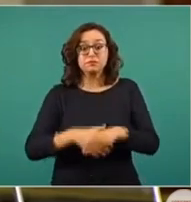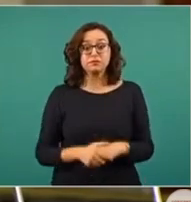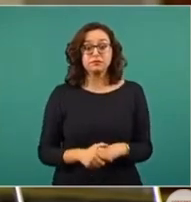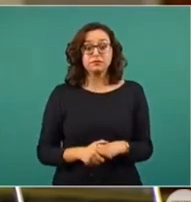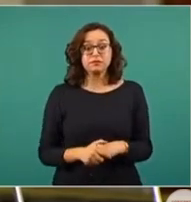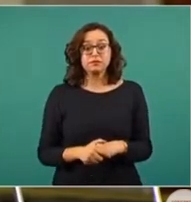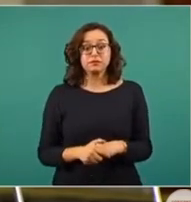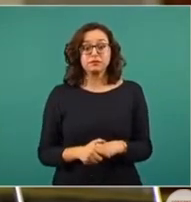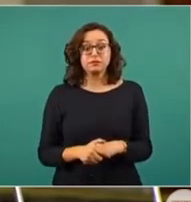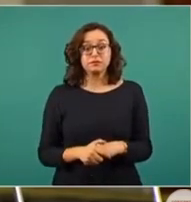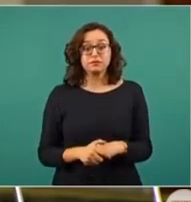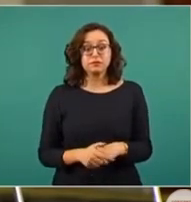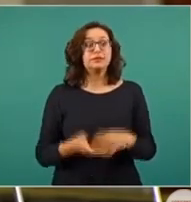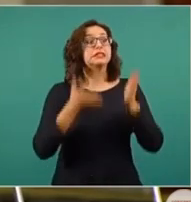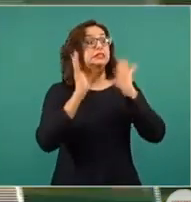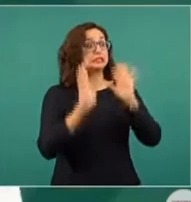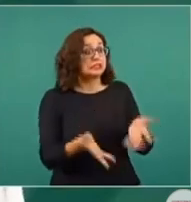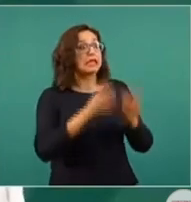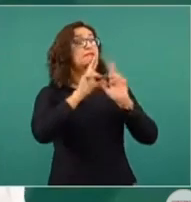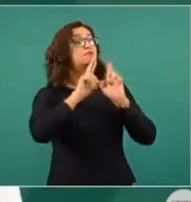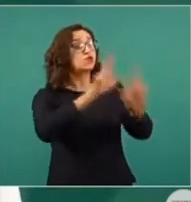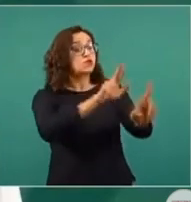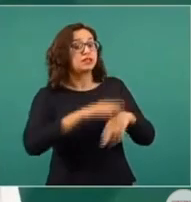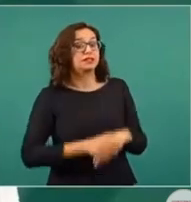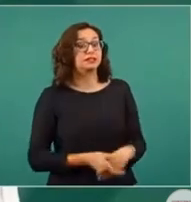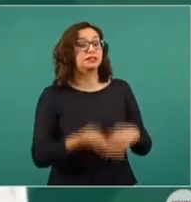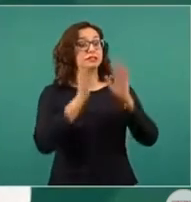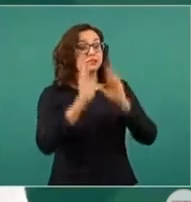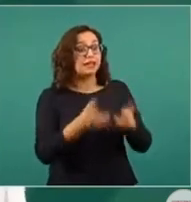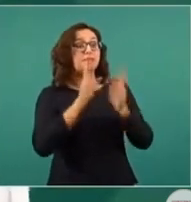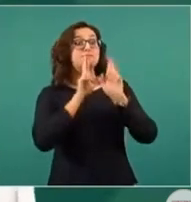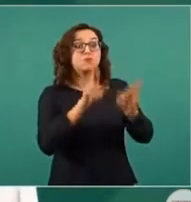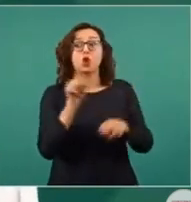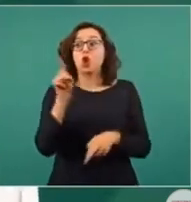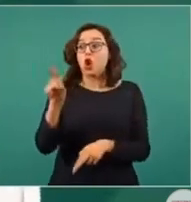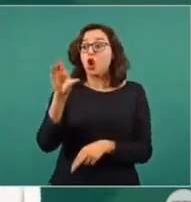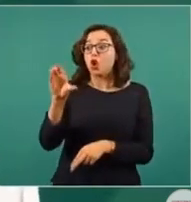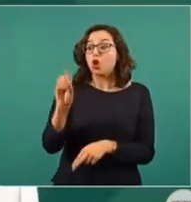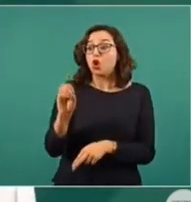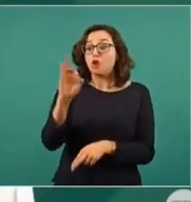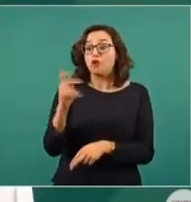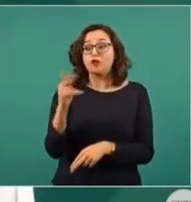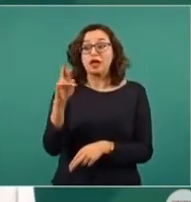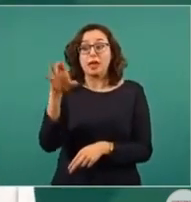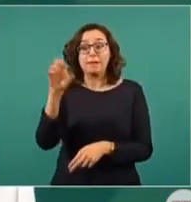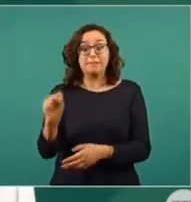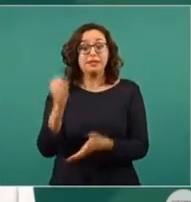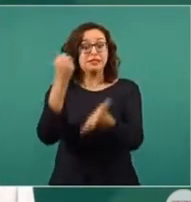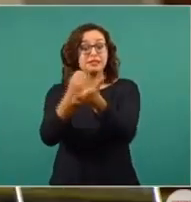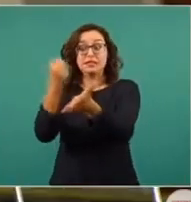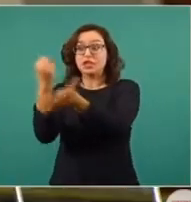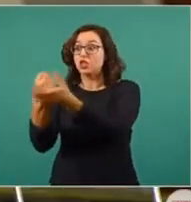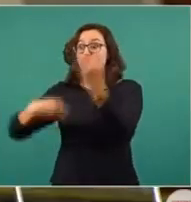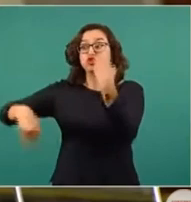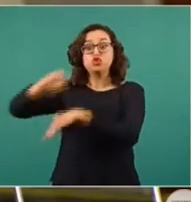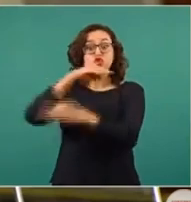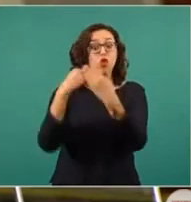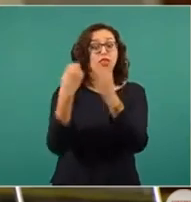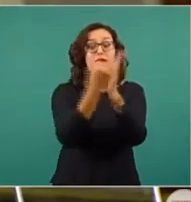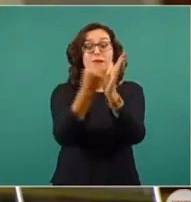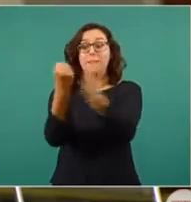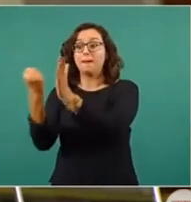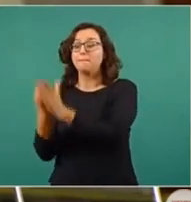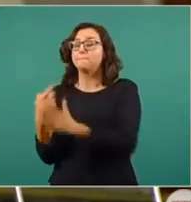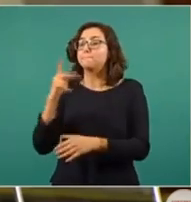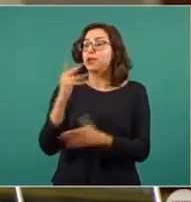porcentaje de intervalo respondí, esa es una materia de COFEPRIS, que para esa vacuna... Sí, pero quien presentó esos datos a la Academia Nacional